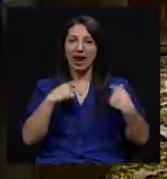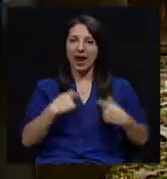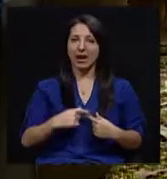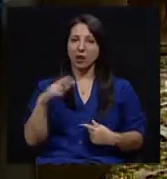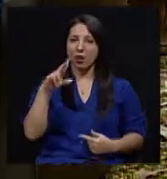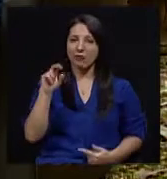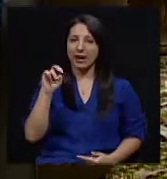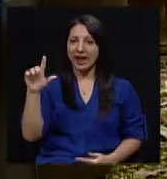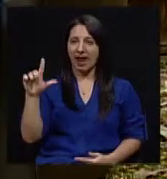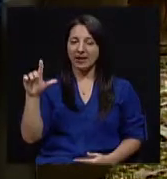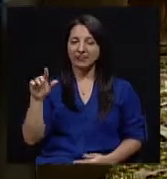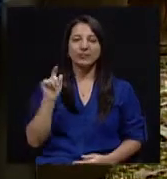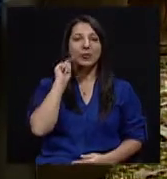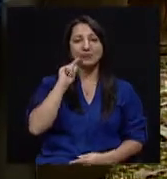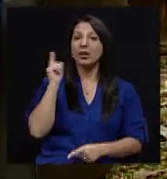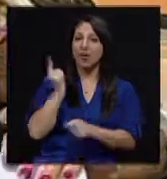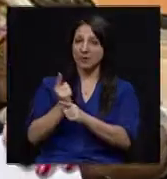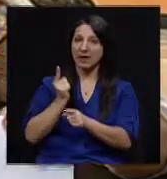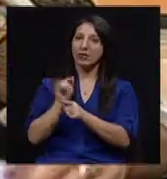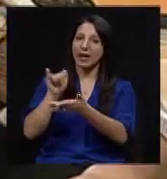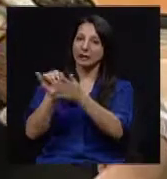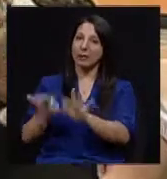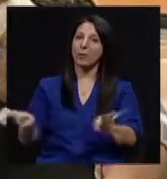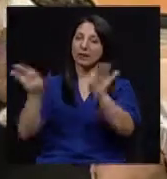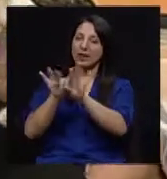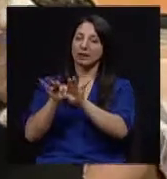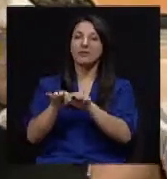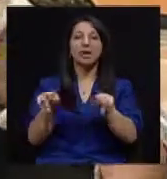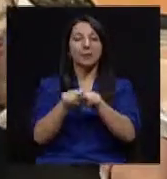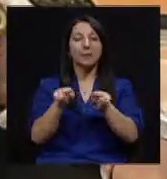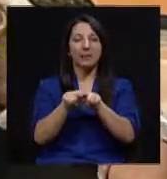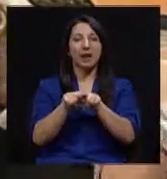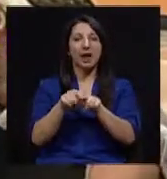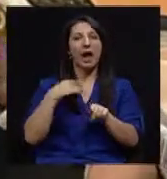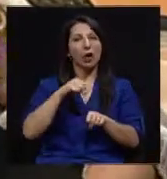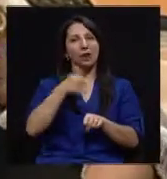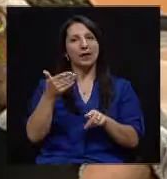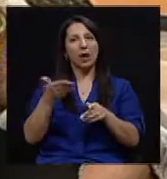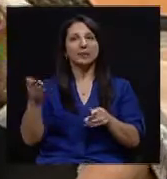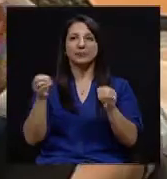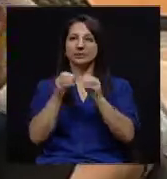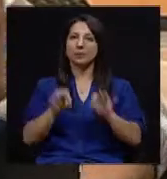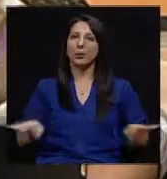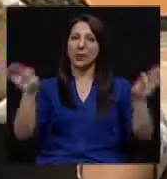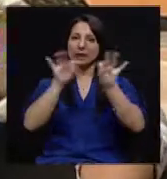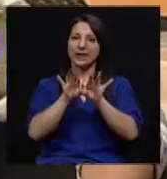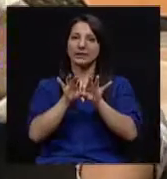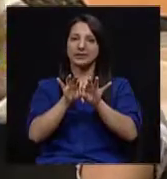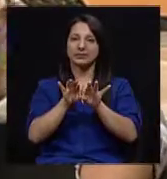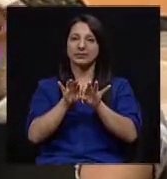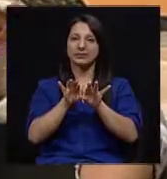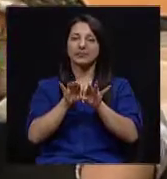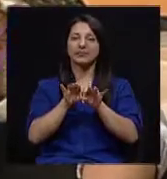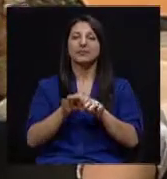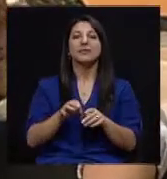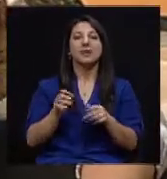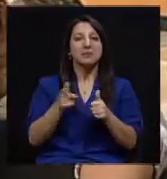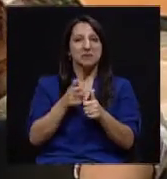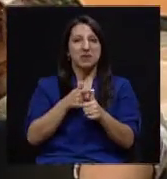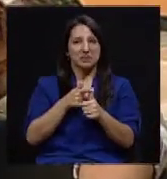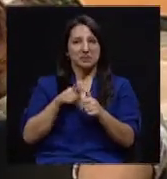muy bien. Eso es importante, pero también creo que hay otra cosa muy importante y antes de empezar nuestra entrevista,